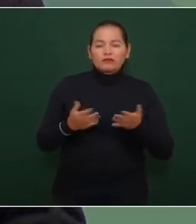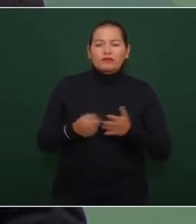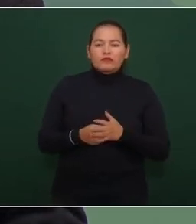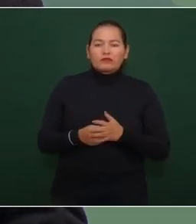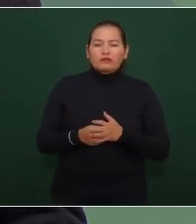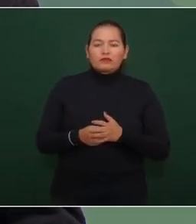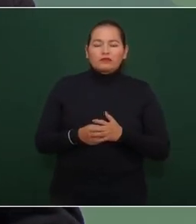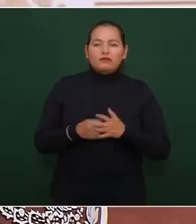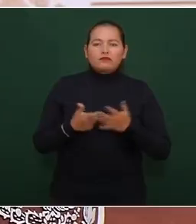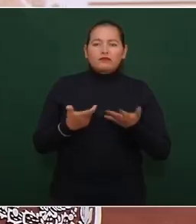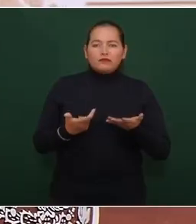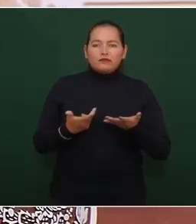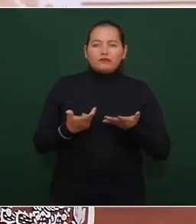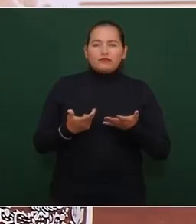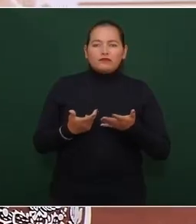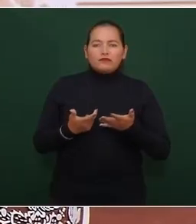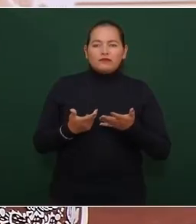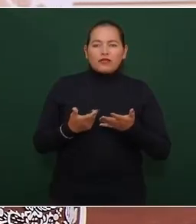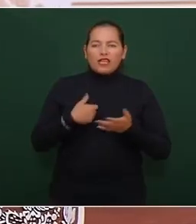replicaba